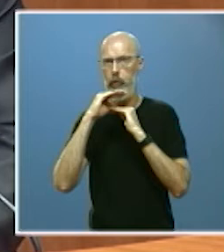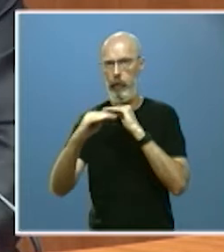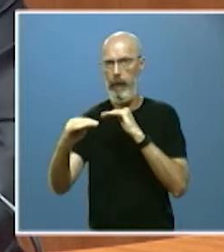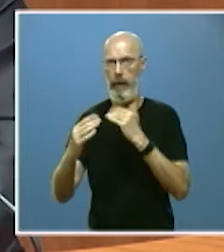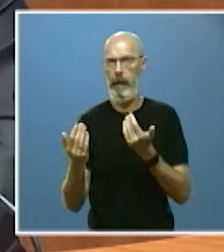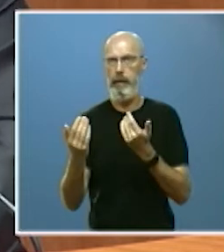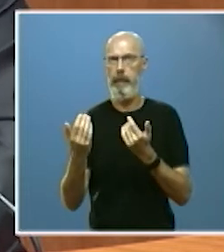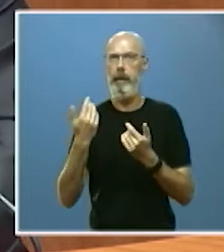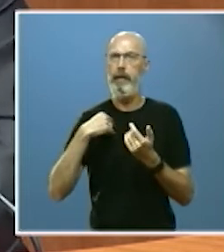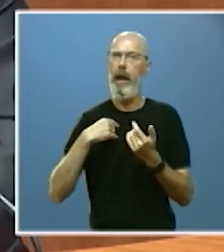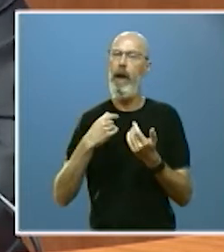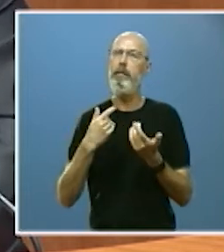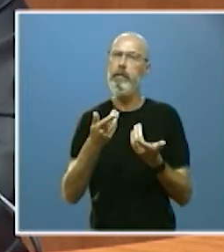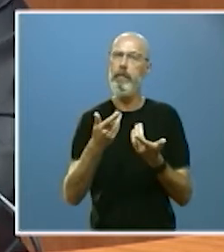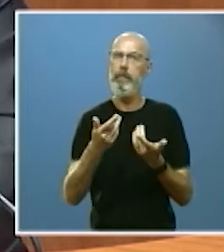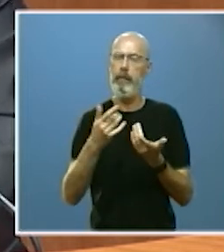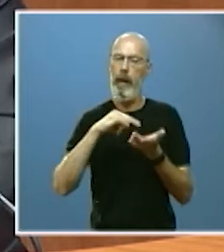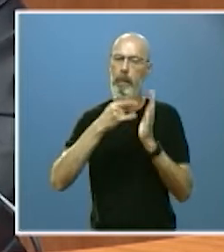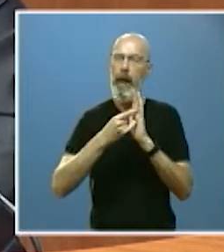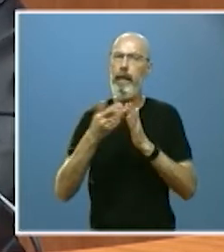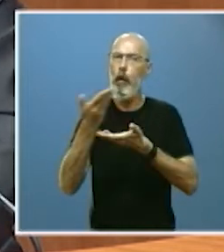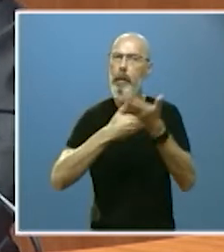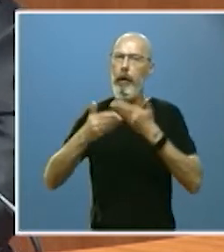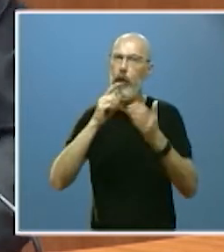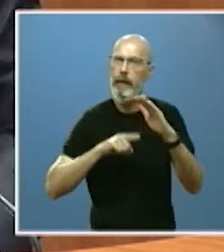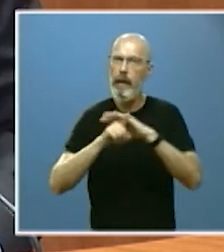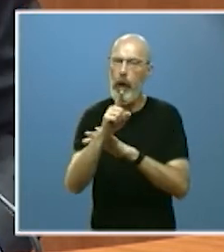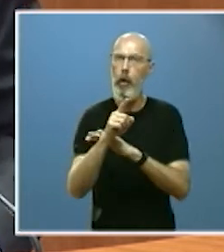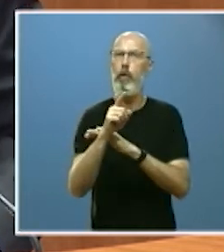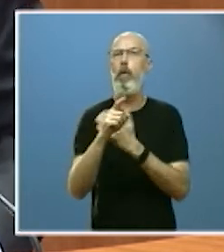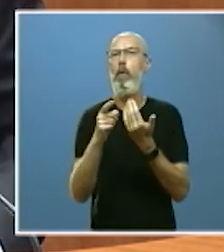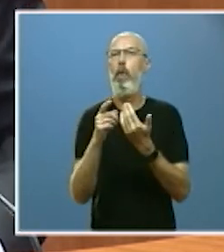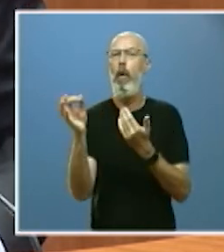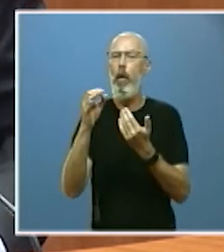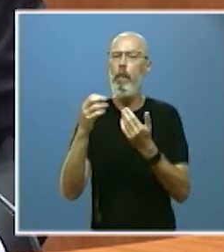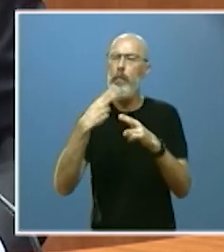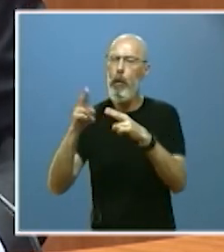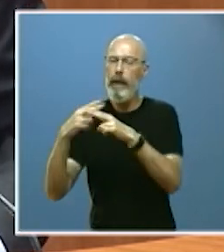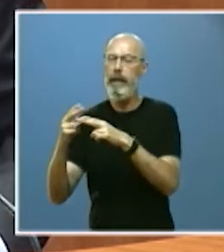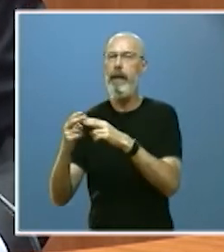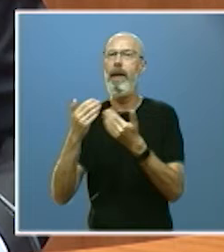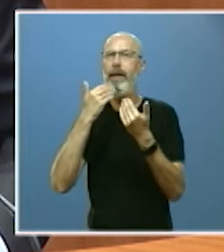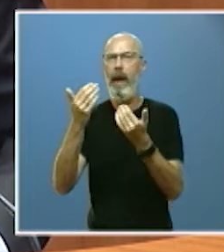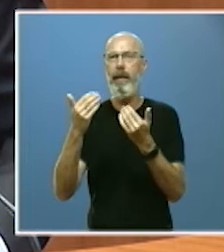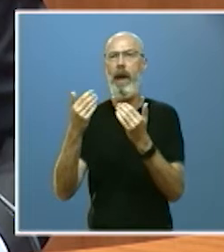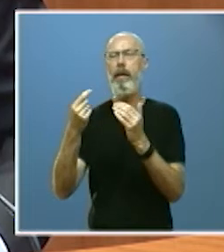de cooperación al desarrollo y que va a seguir inspirando todas nuestras políticas a través de las directrices de implementación de la agenda 2030